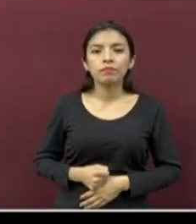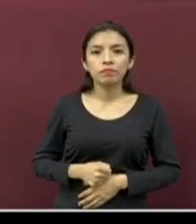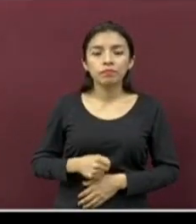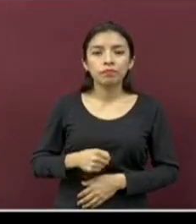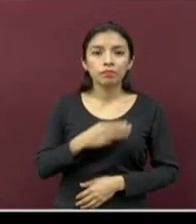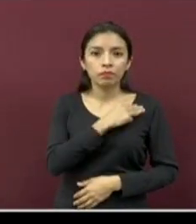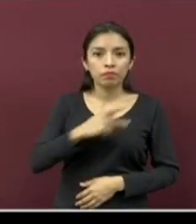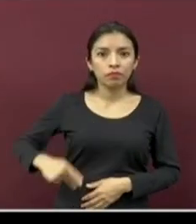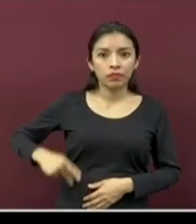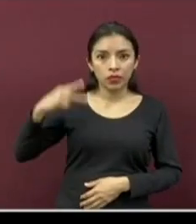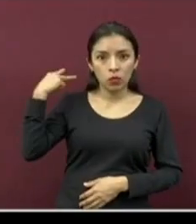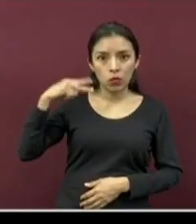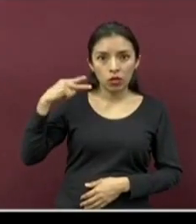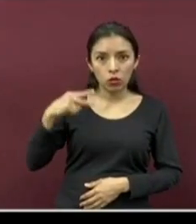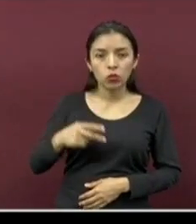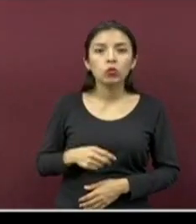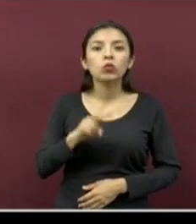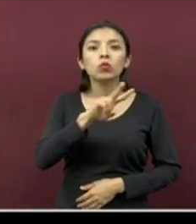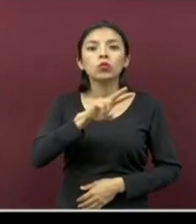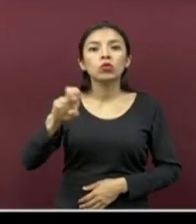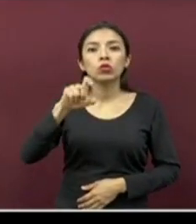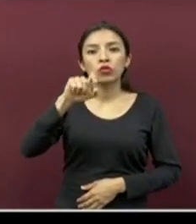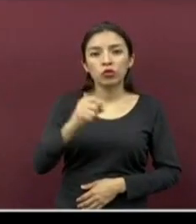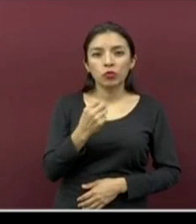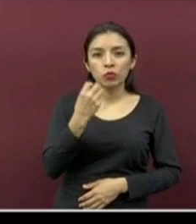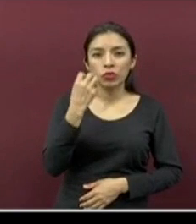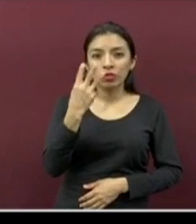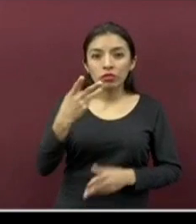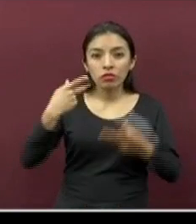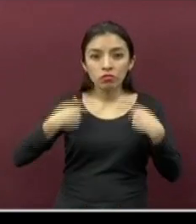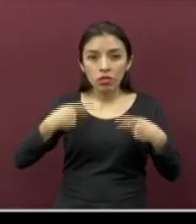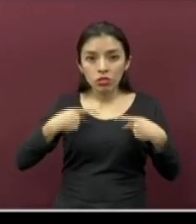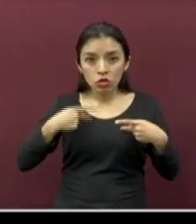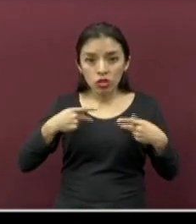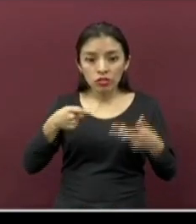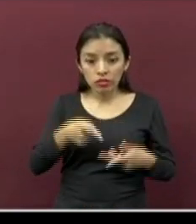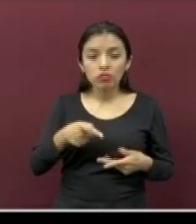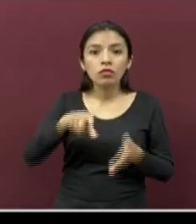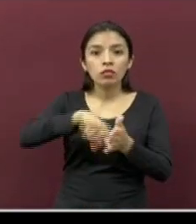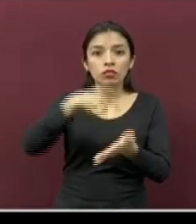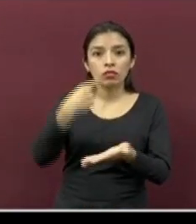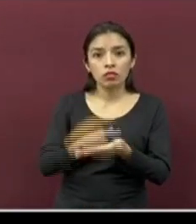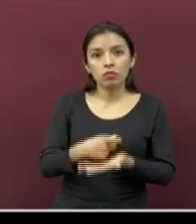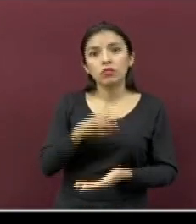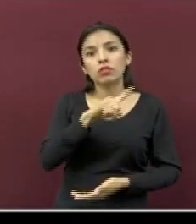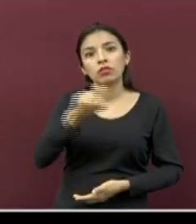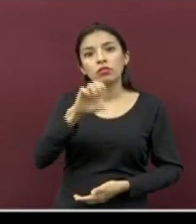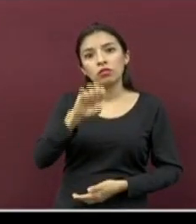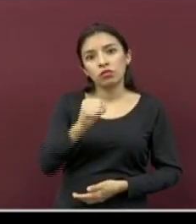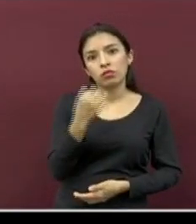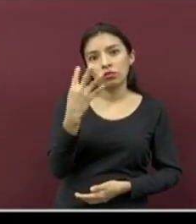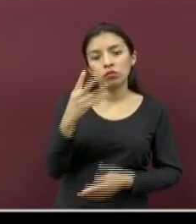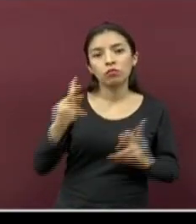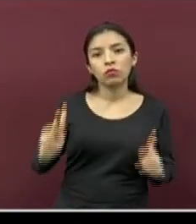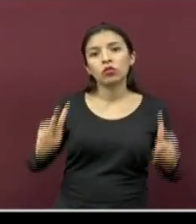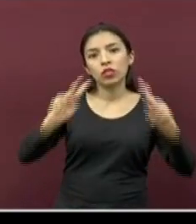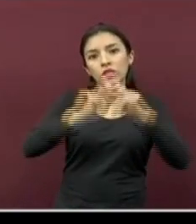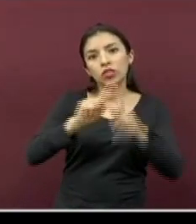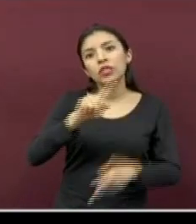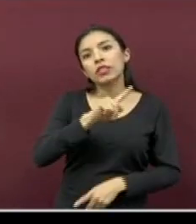Veracruz documenta 223 casos, ahora Jalapa 164 y Poza Rica